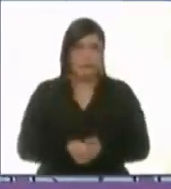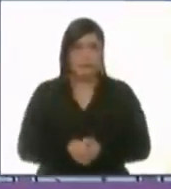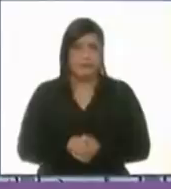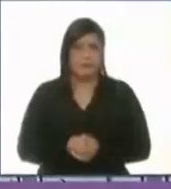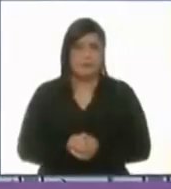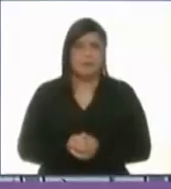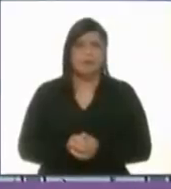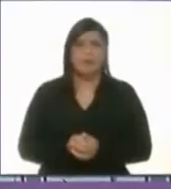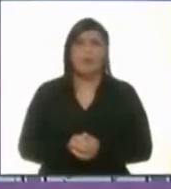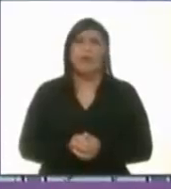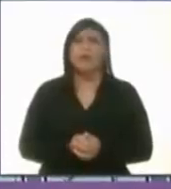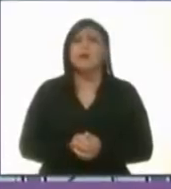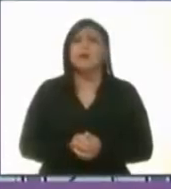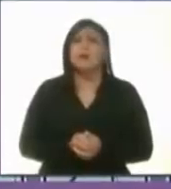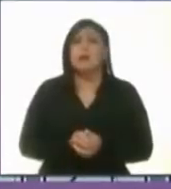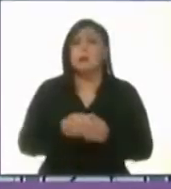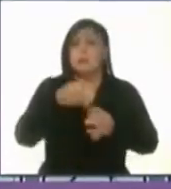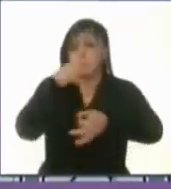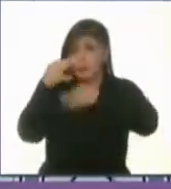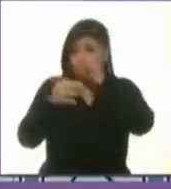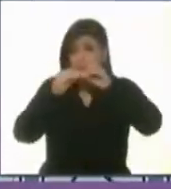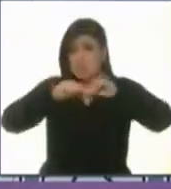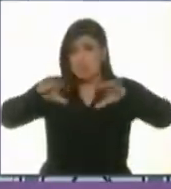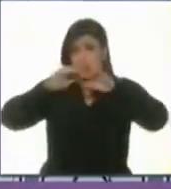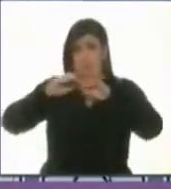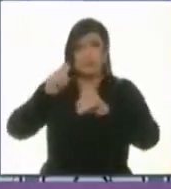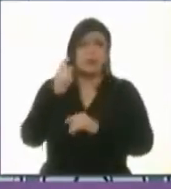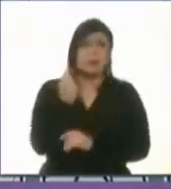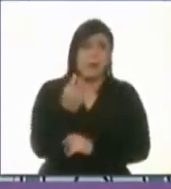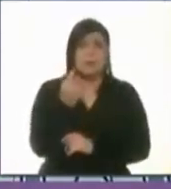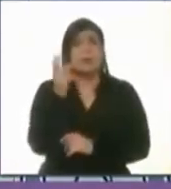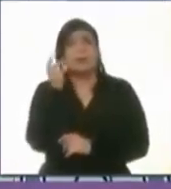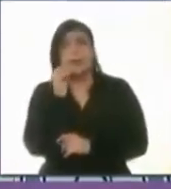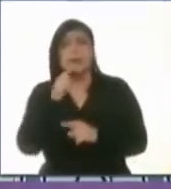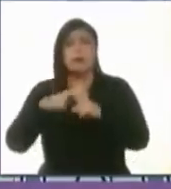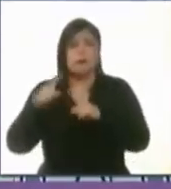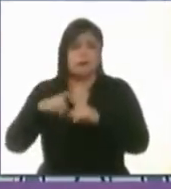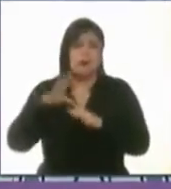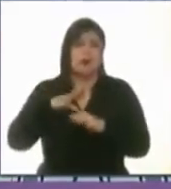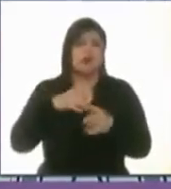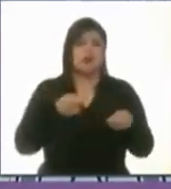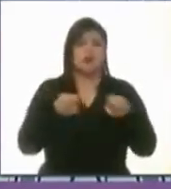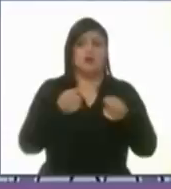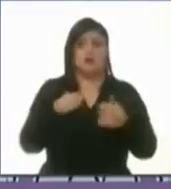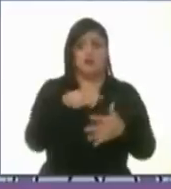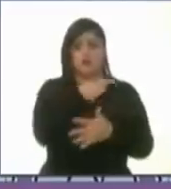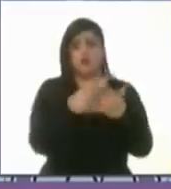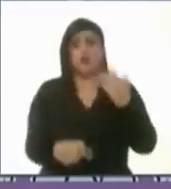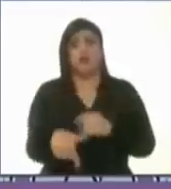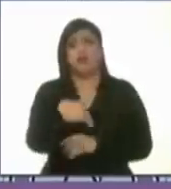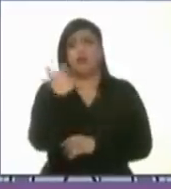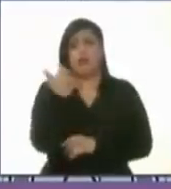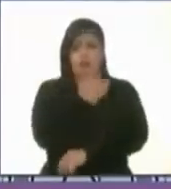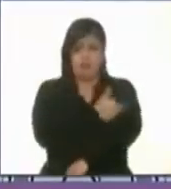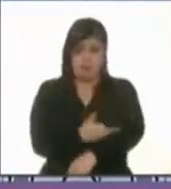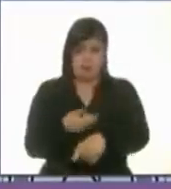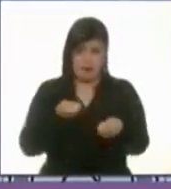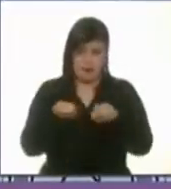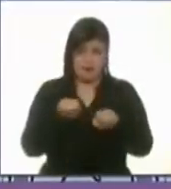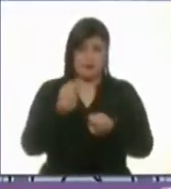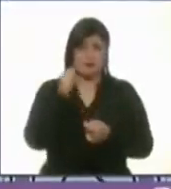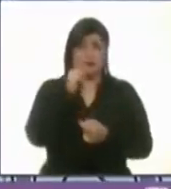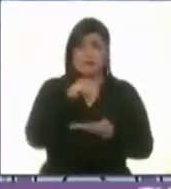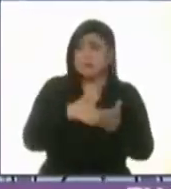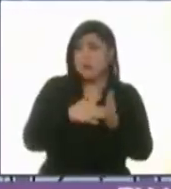Los medios de comunicación controlados por 12 familias se arreglan en el